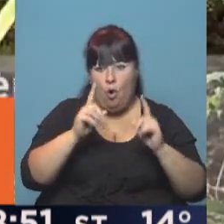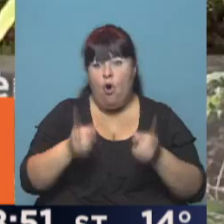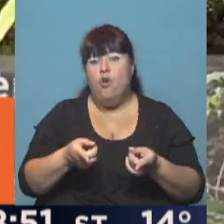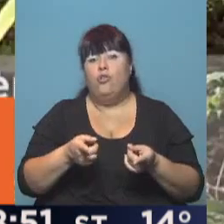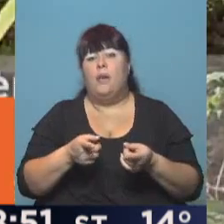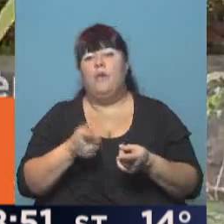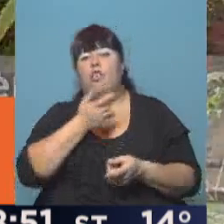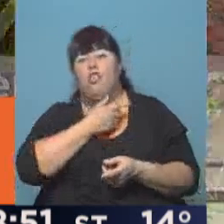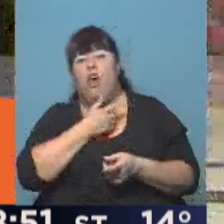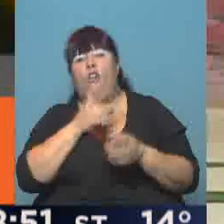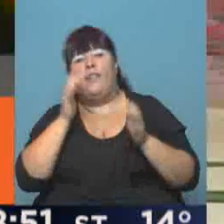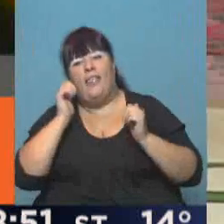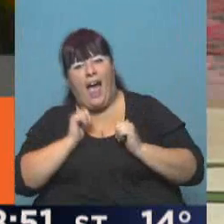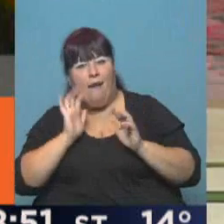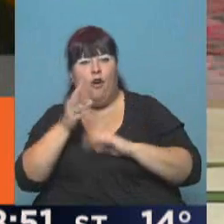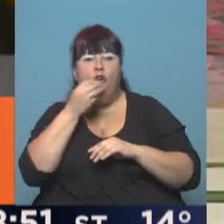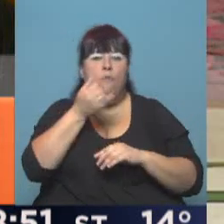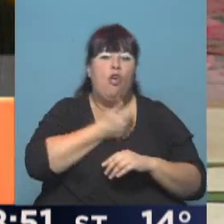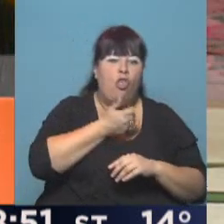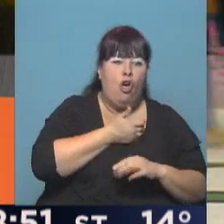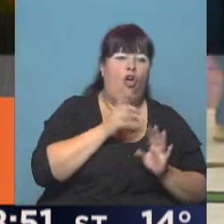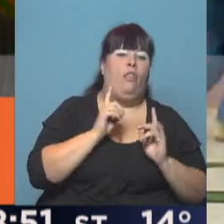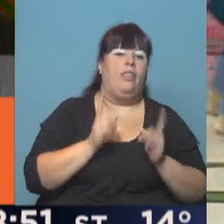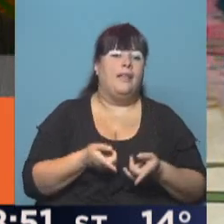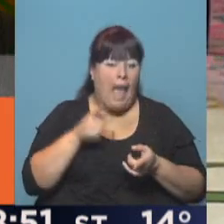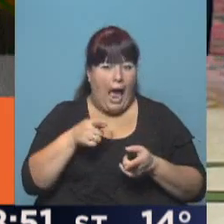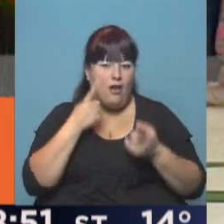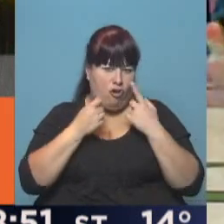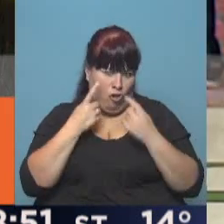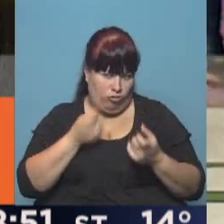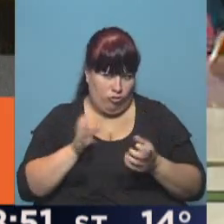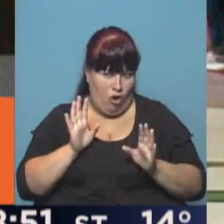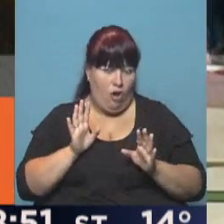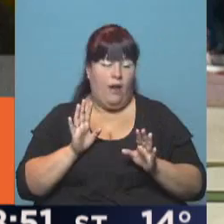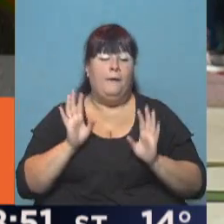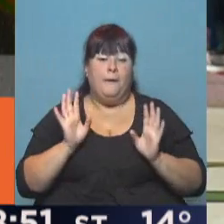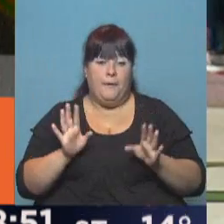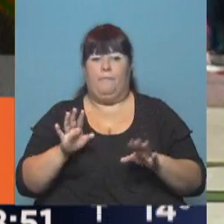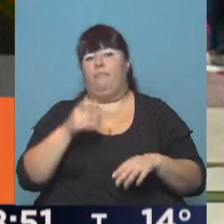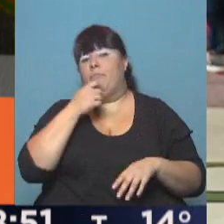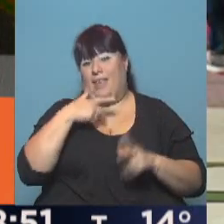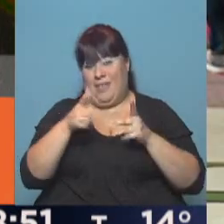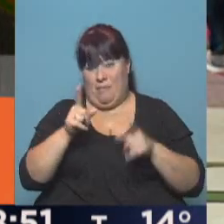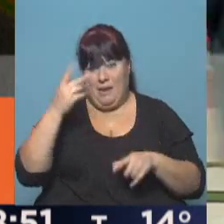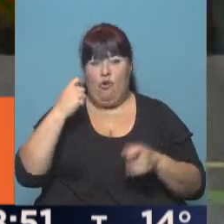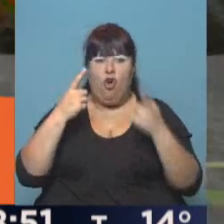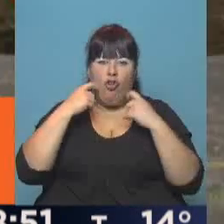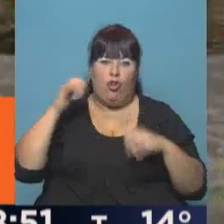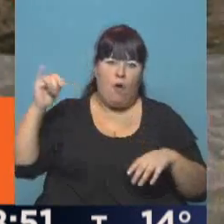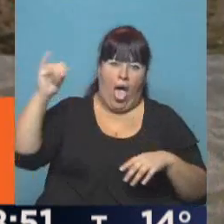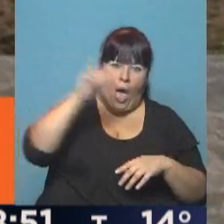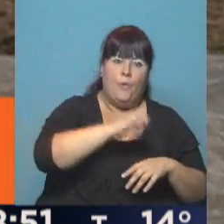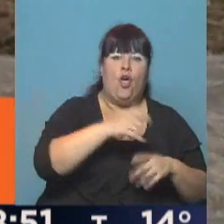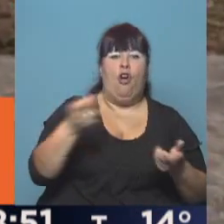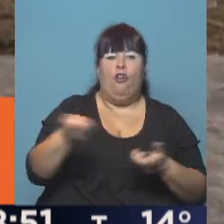dónde descansan, dónde se alimentan y ahí hacer los controles, entonces ya sea, como dije, controles aéreos,